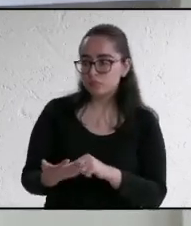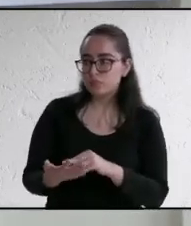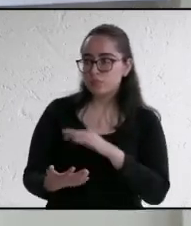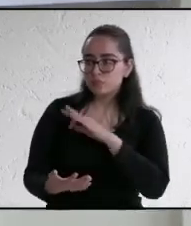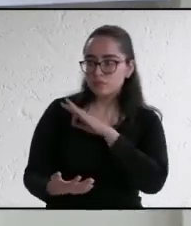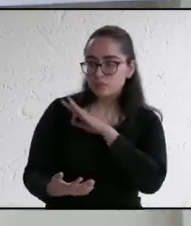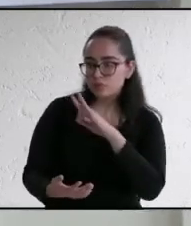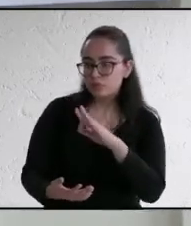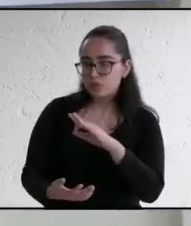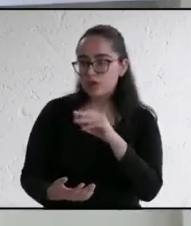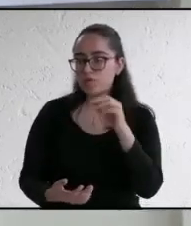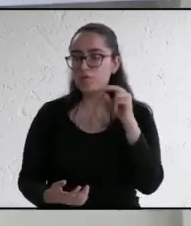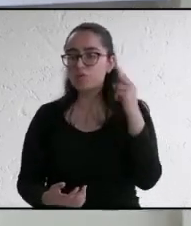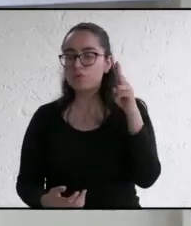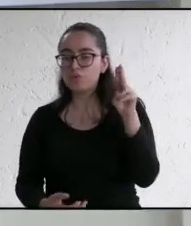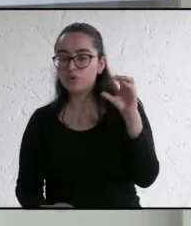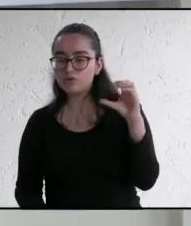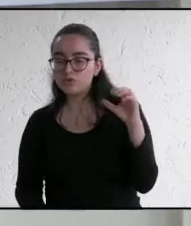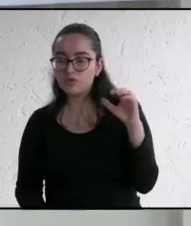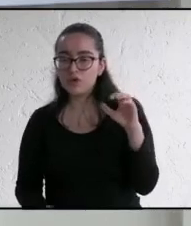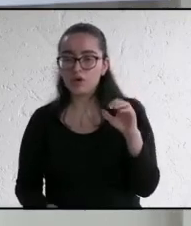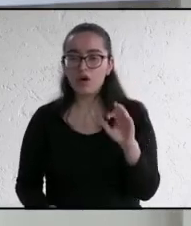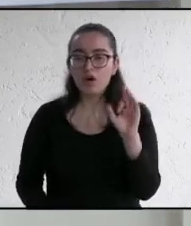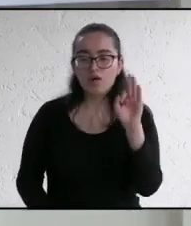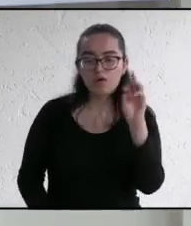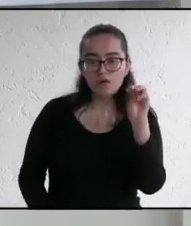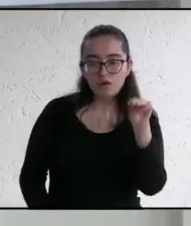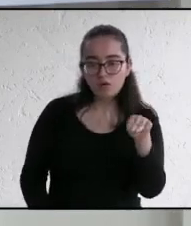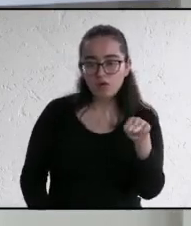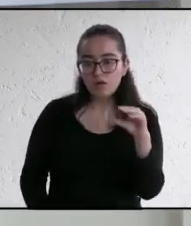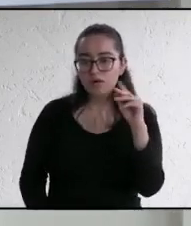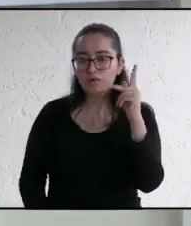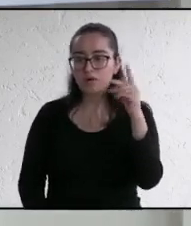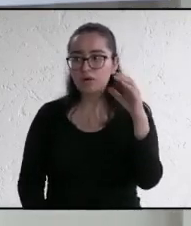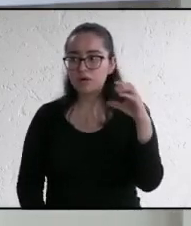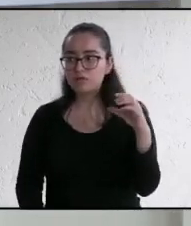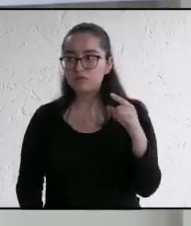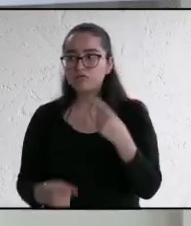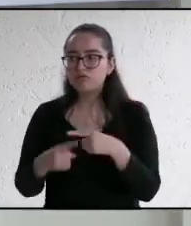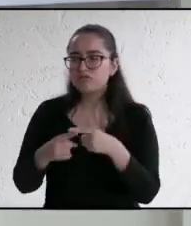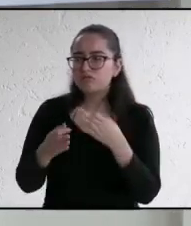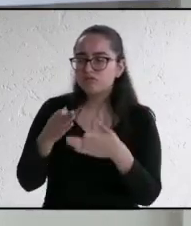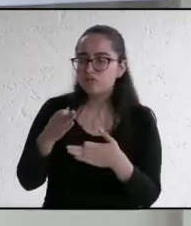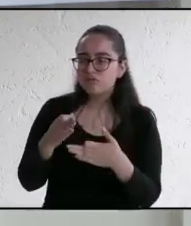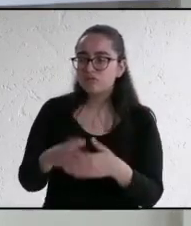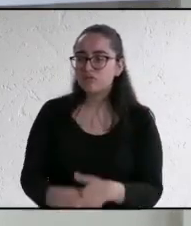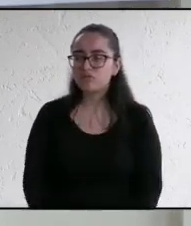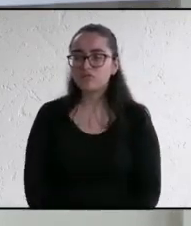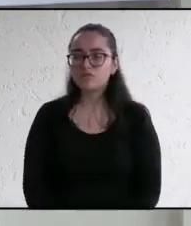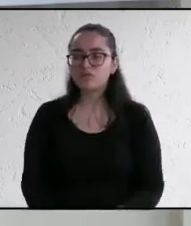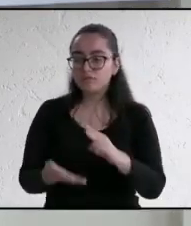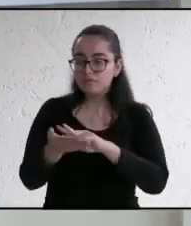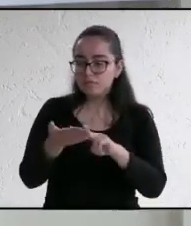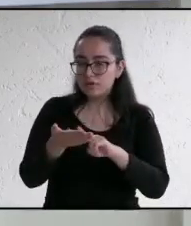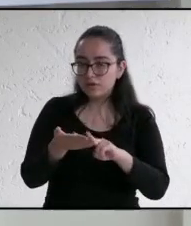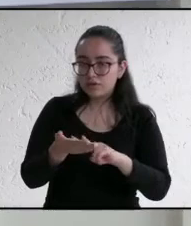Unidad Ciudadana, Fuerza por México, Cardenista. ¿Quién me falta? ¿PRD? ¿PRD?